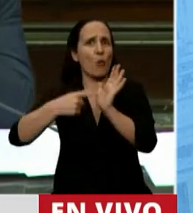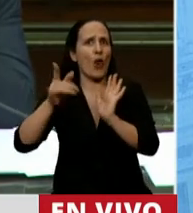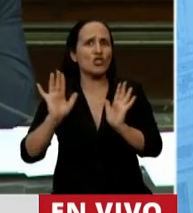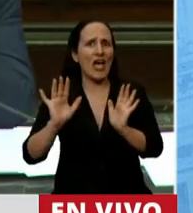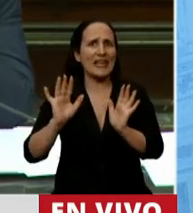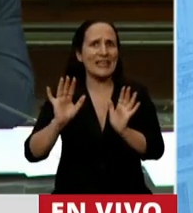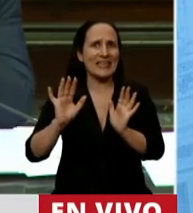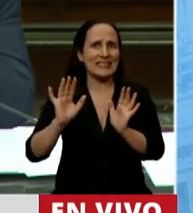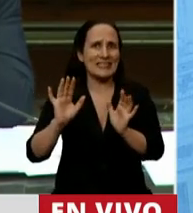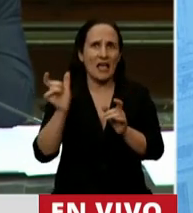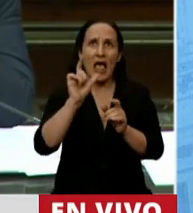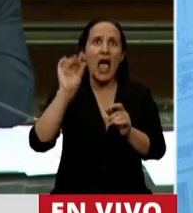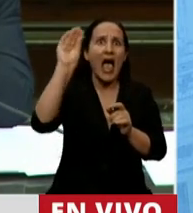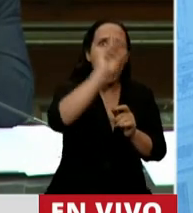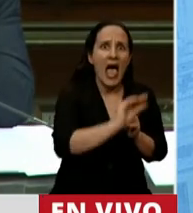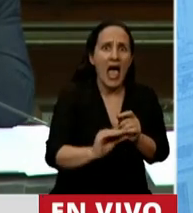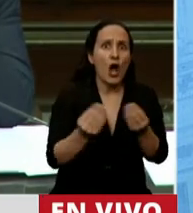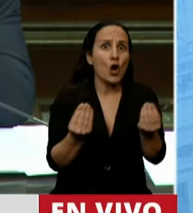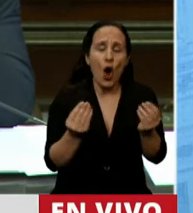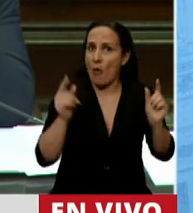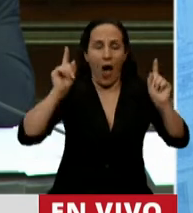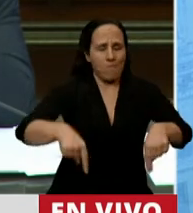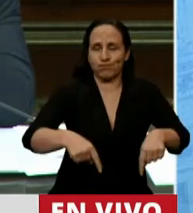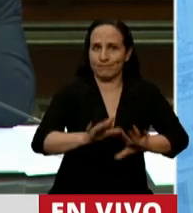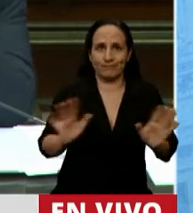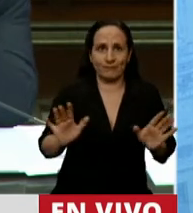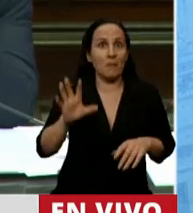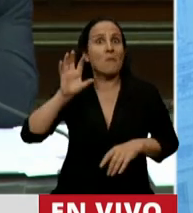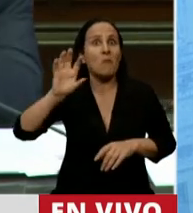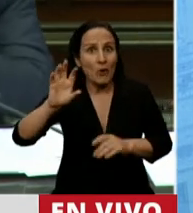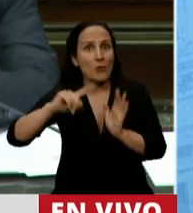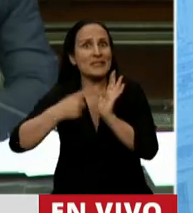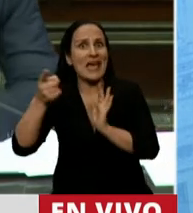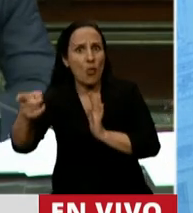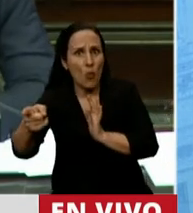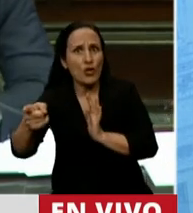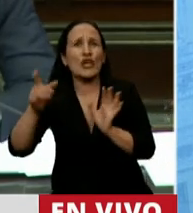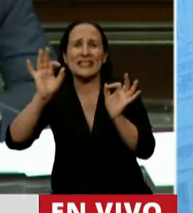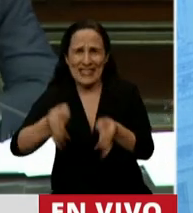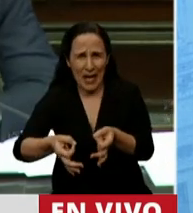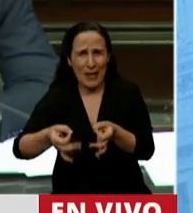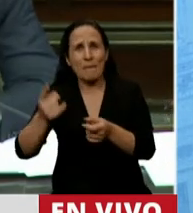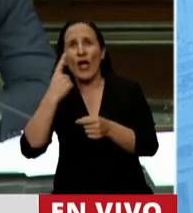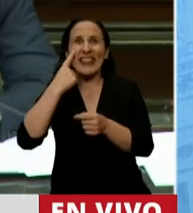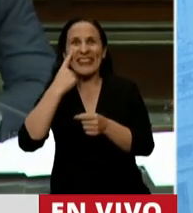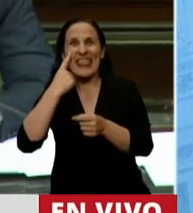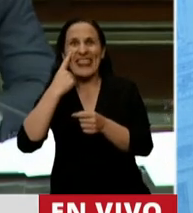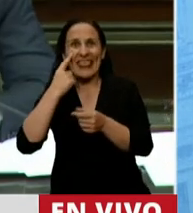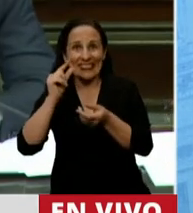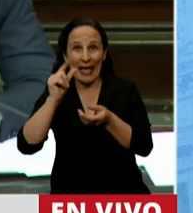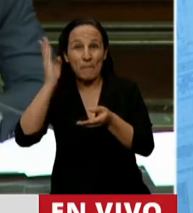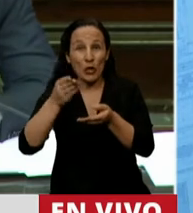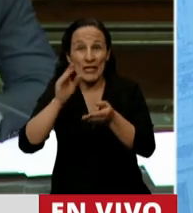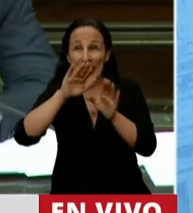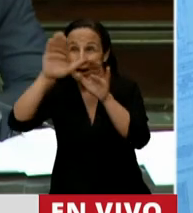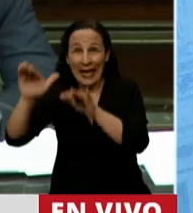No sabemos el resto cómo se distribuyó. Pero también en provincias de Buenos Aires sabemos que no llegó a todos los intendentes de la misma manera,